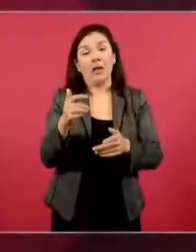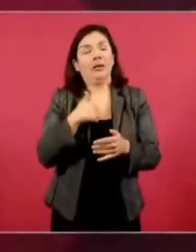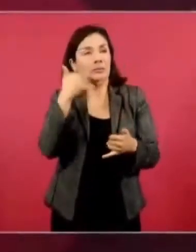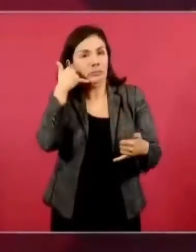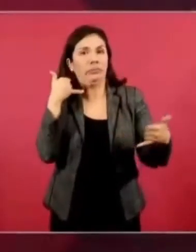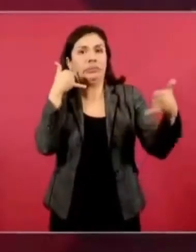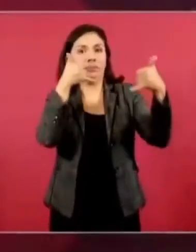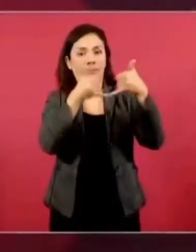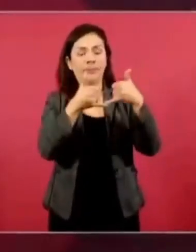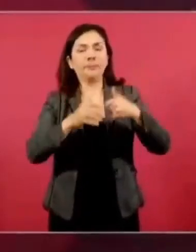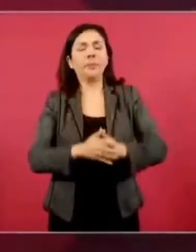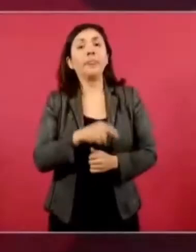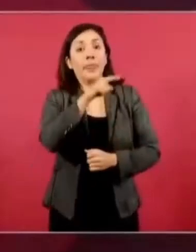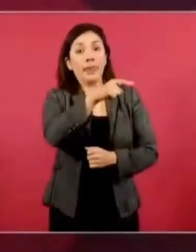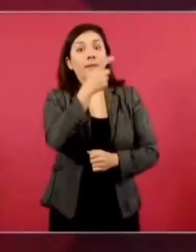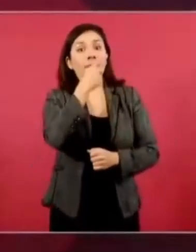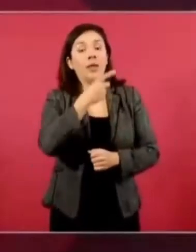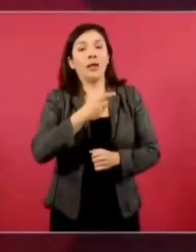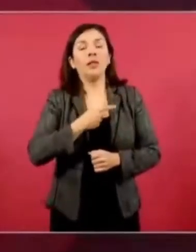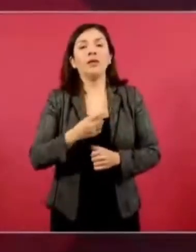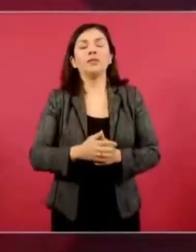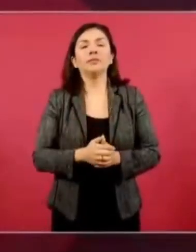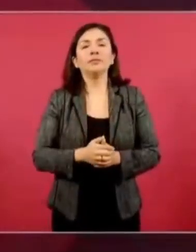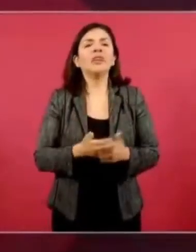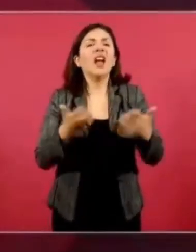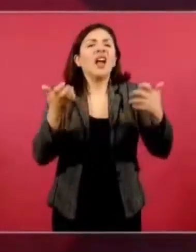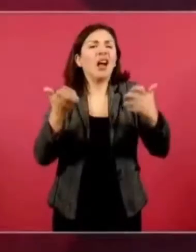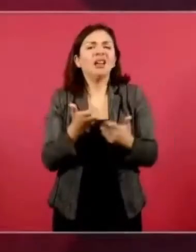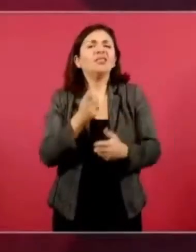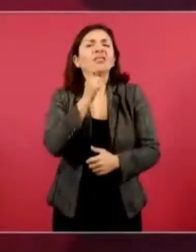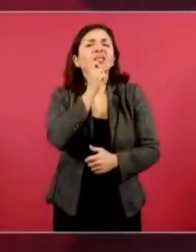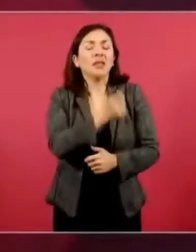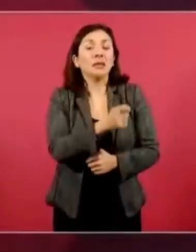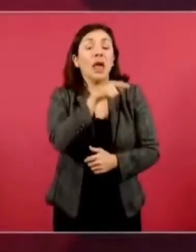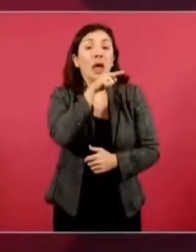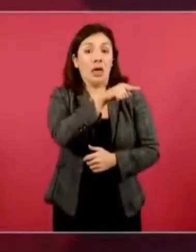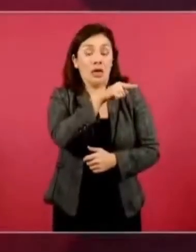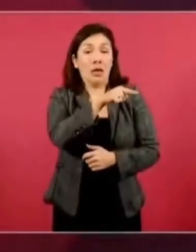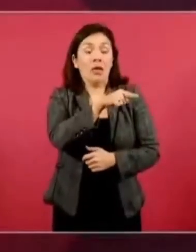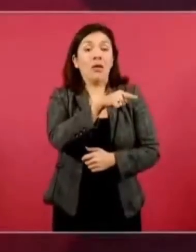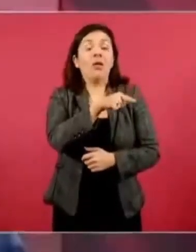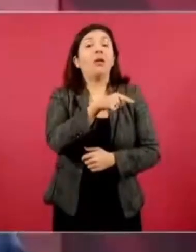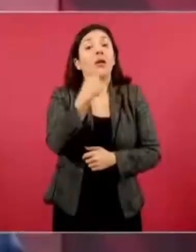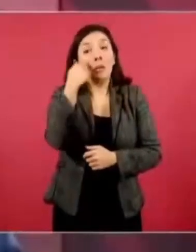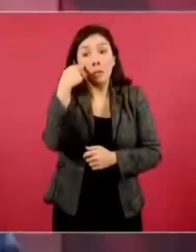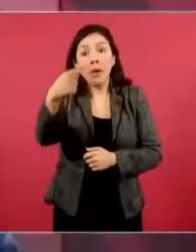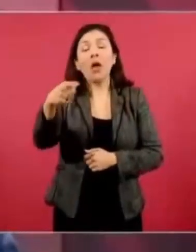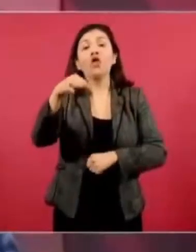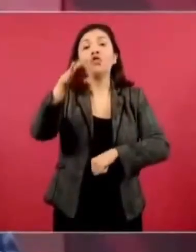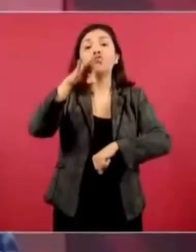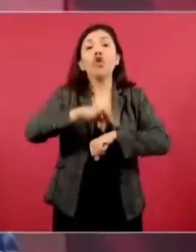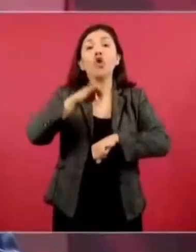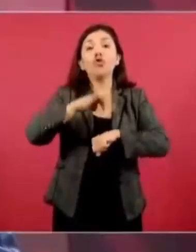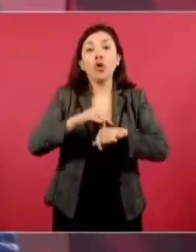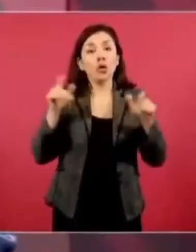me mencionó de que lo primero que hizo fue enviar a médicos en ambulancia